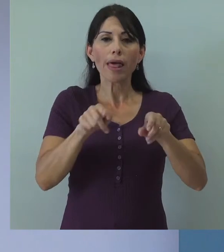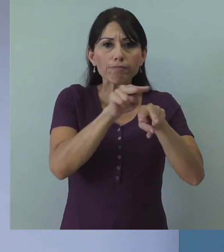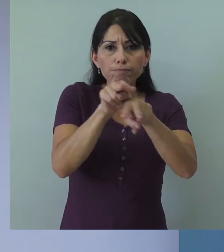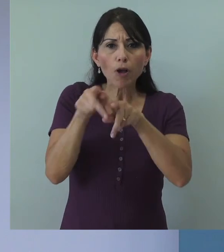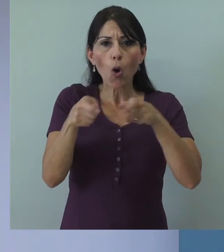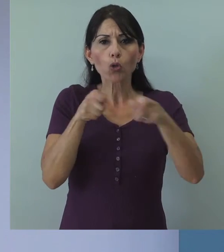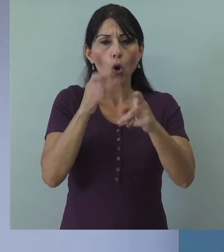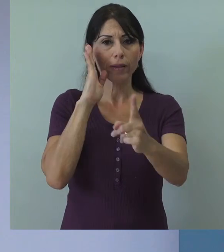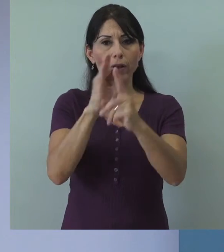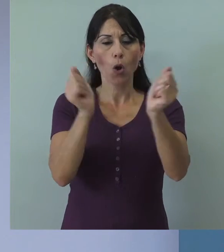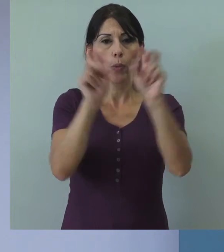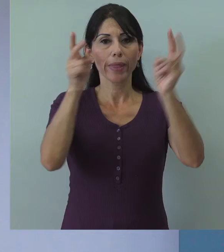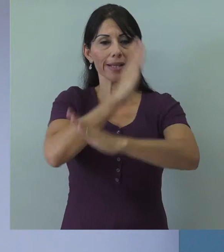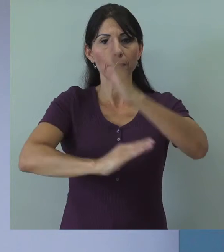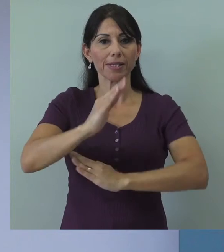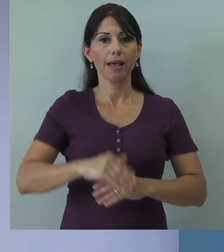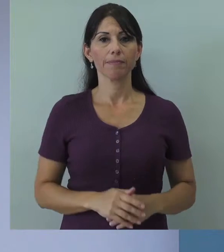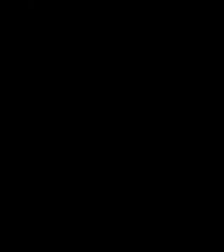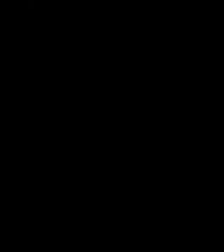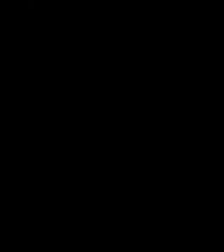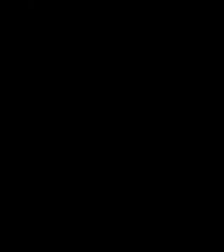lo que tiene que ver con discapacidad.